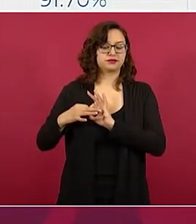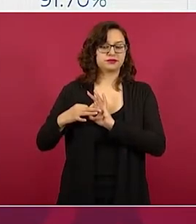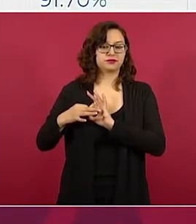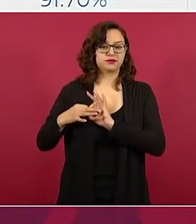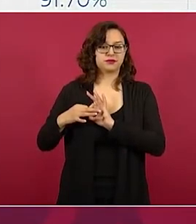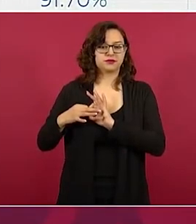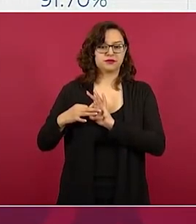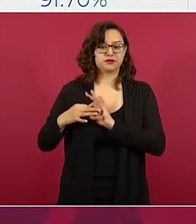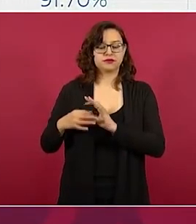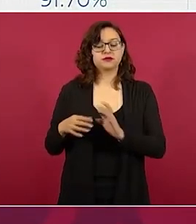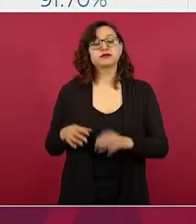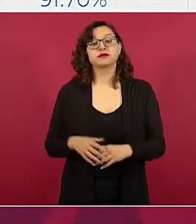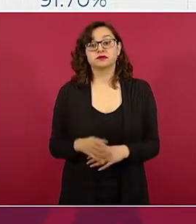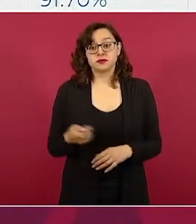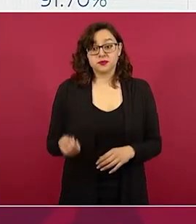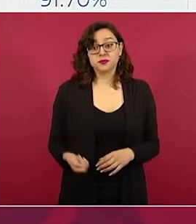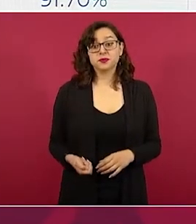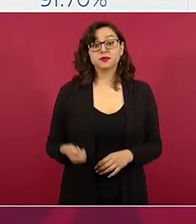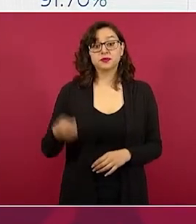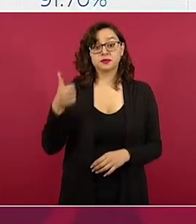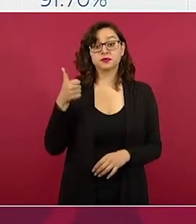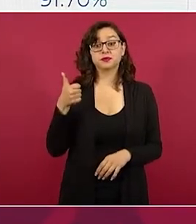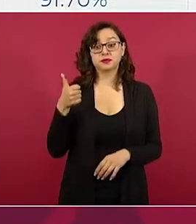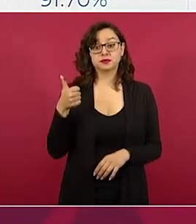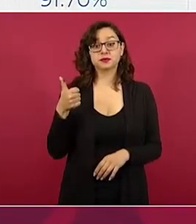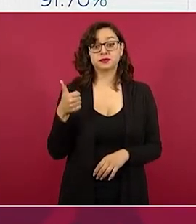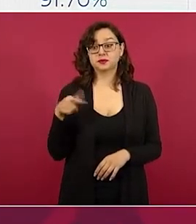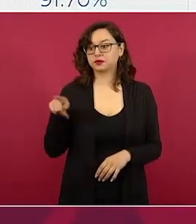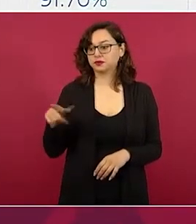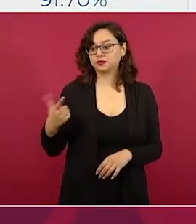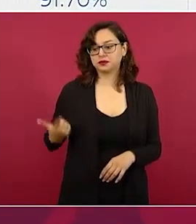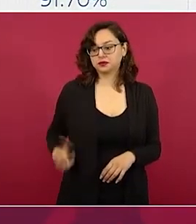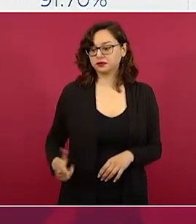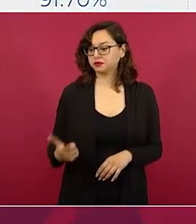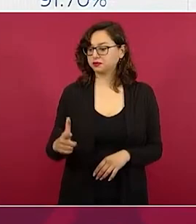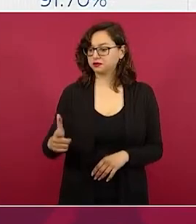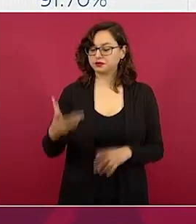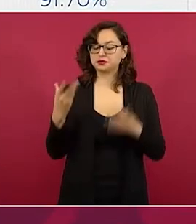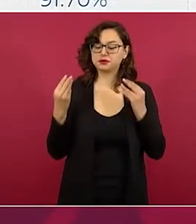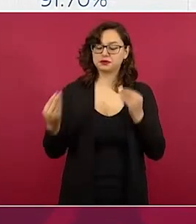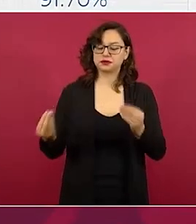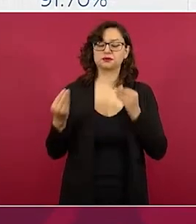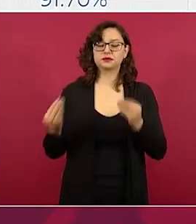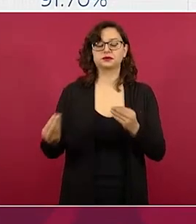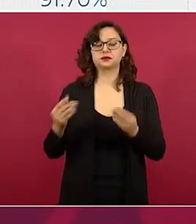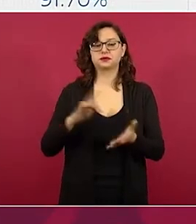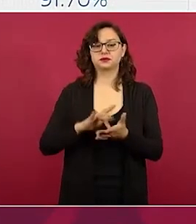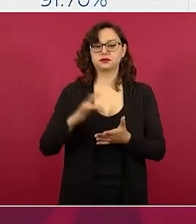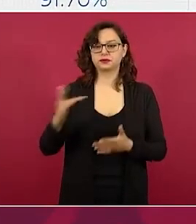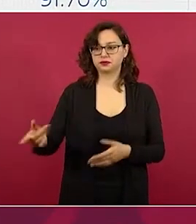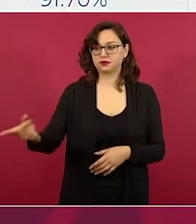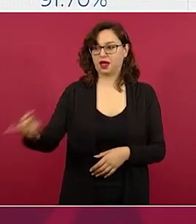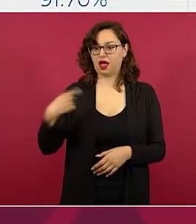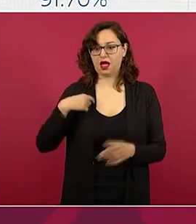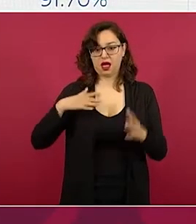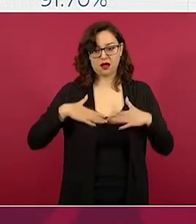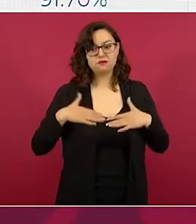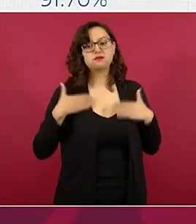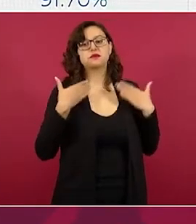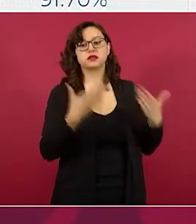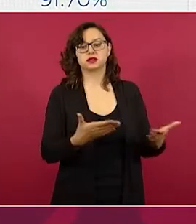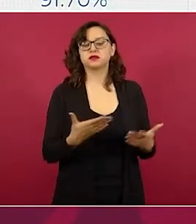Pero es la primera vez. Muchas gracias al pueblo de Guanajuato por su confianza,